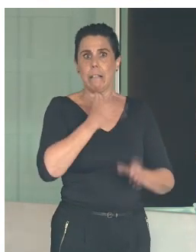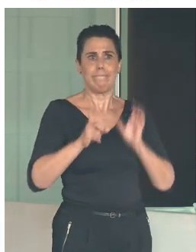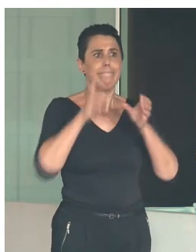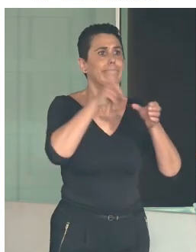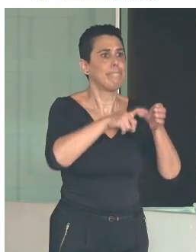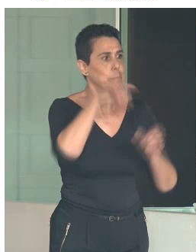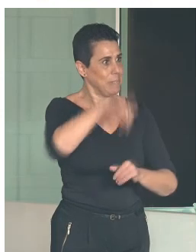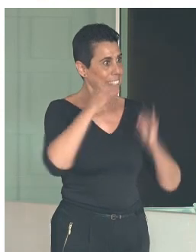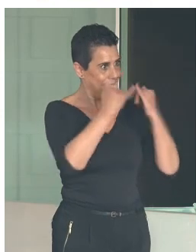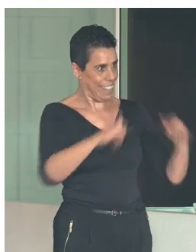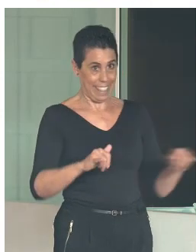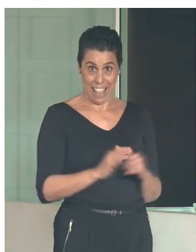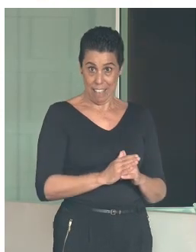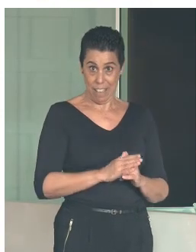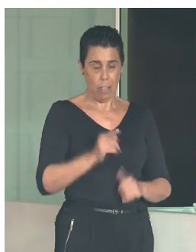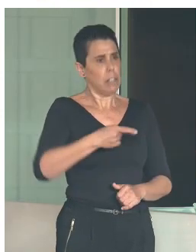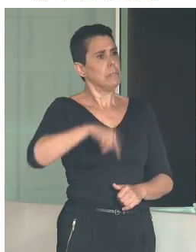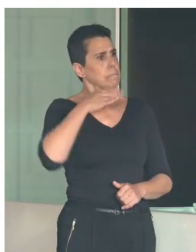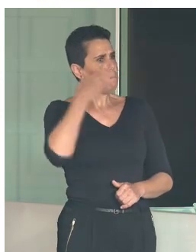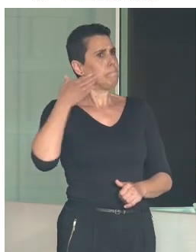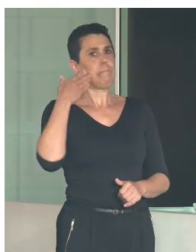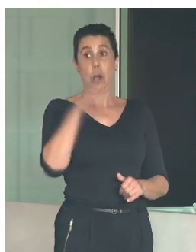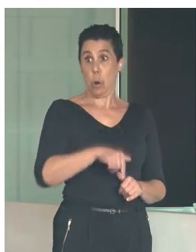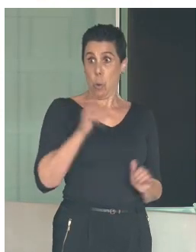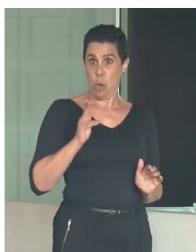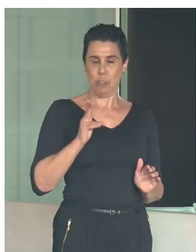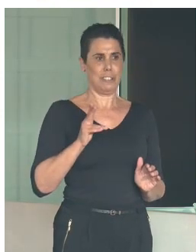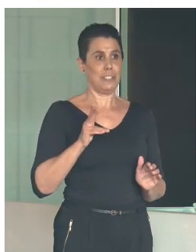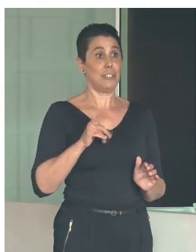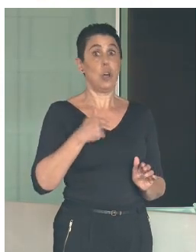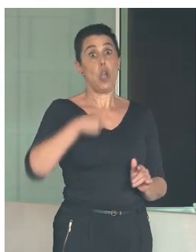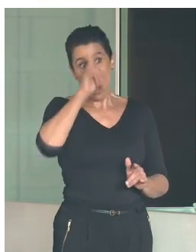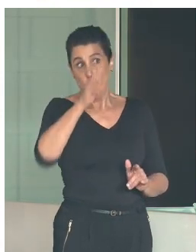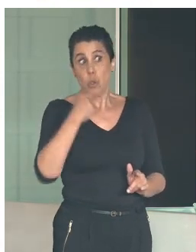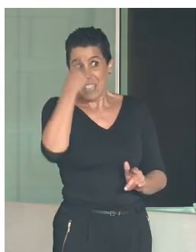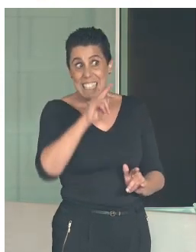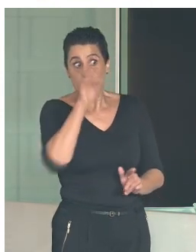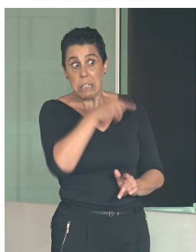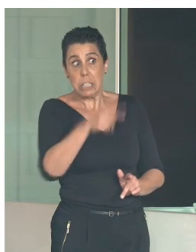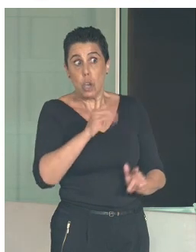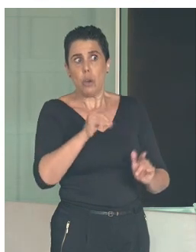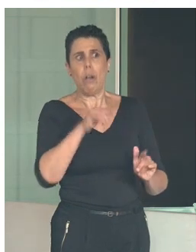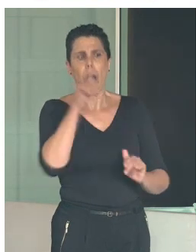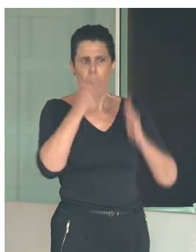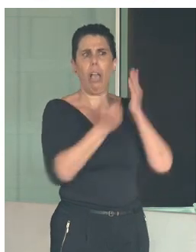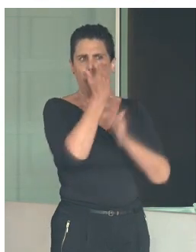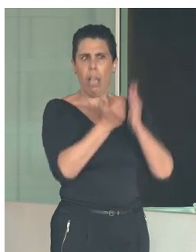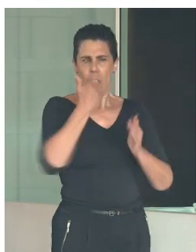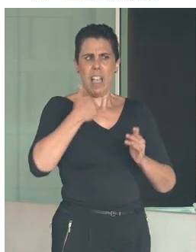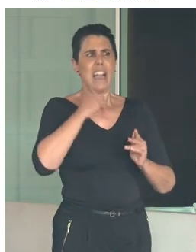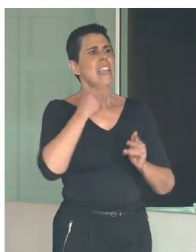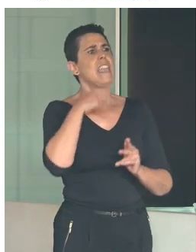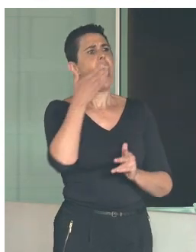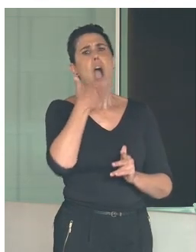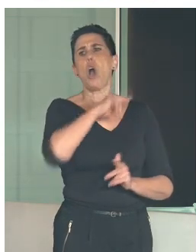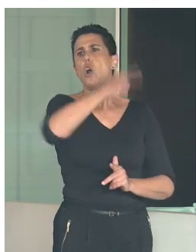evento. Tenemos el privilegio, si no lo conocen van a tener oportunidad durante las sesiones de conocer la casa, de estar